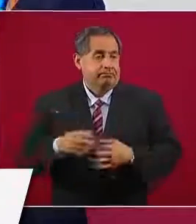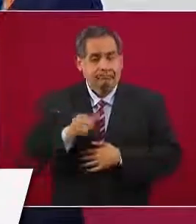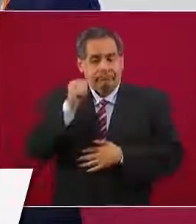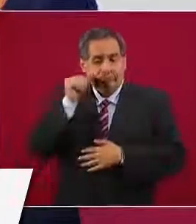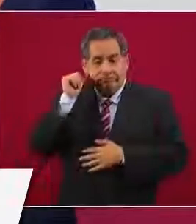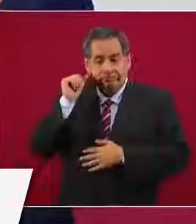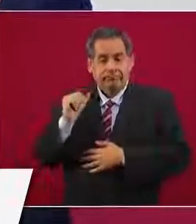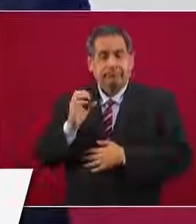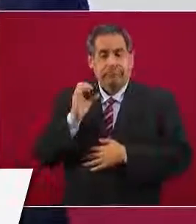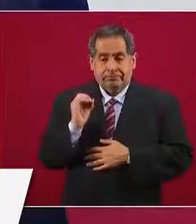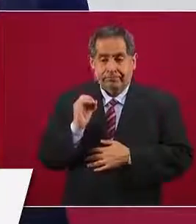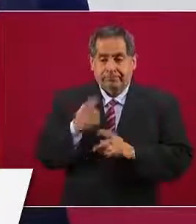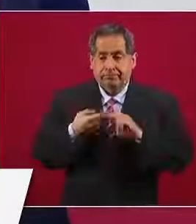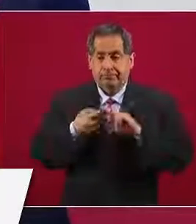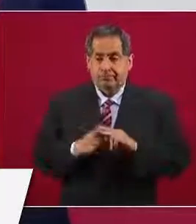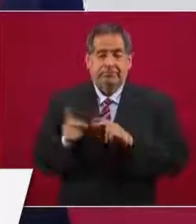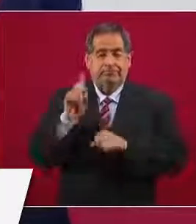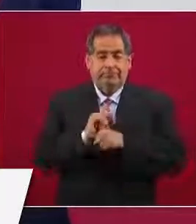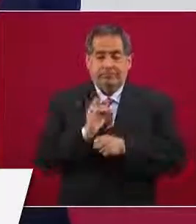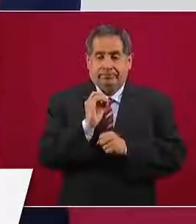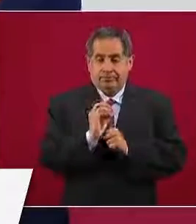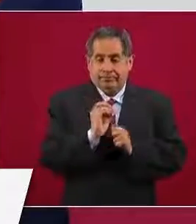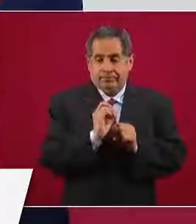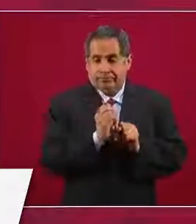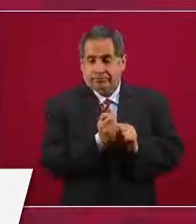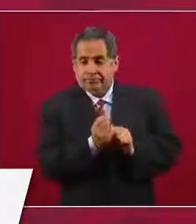para estar listos.